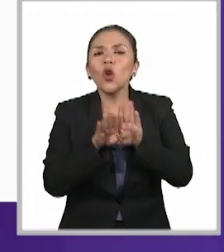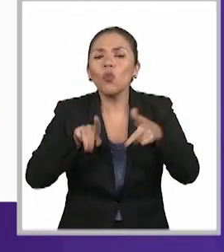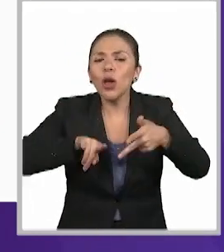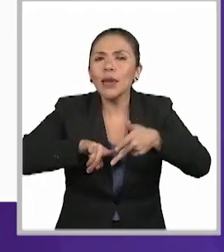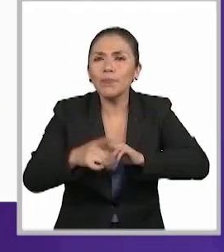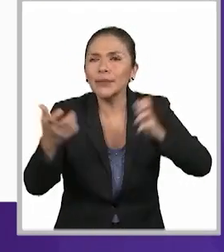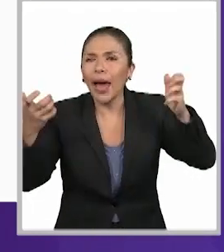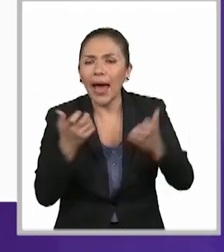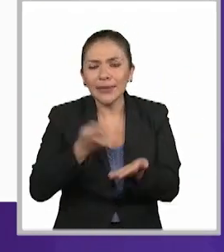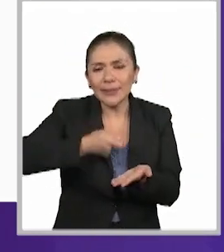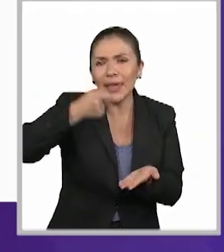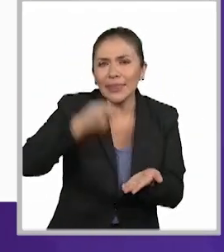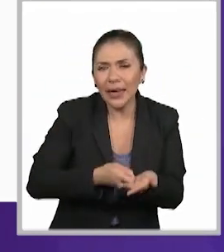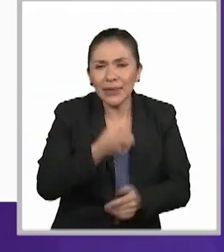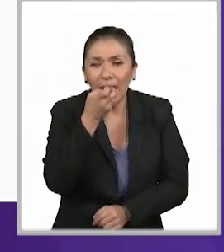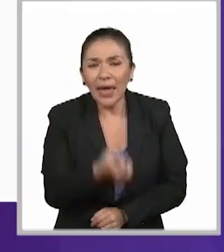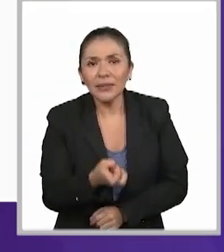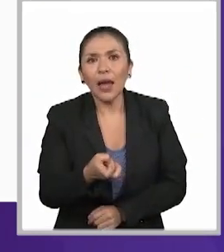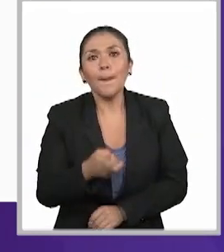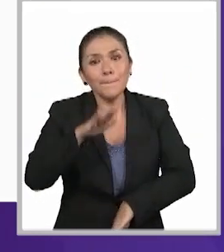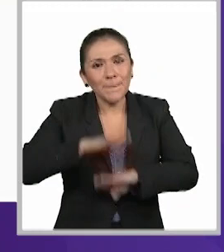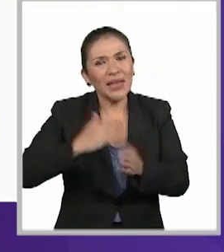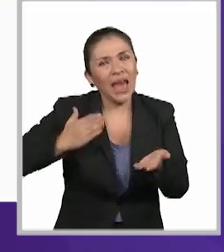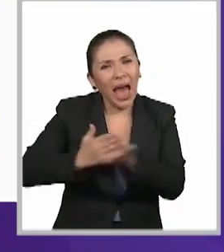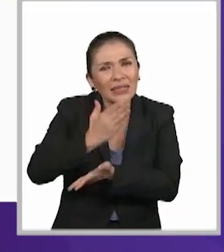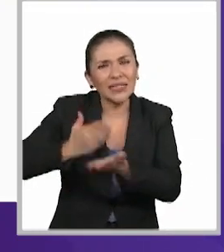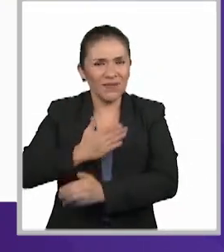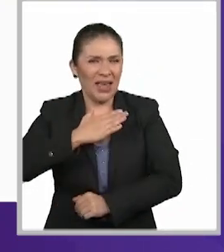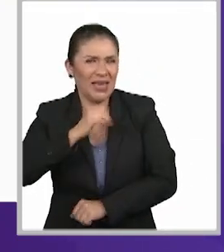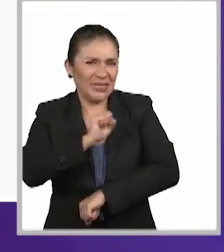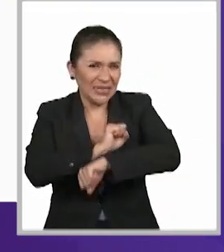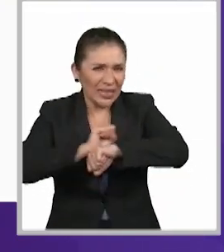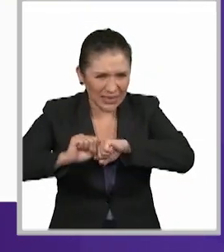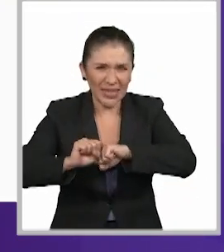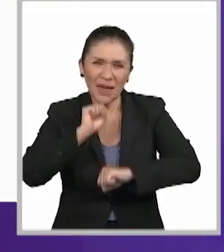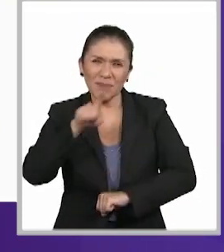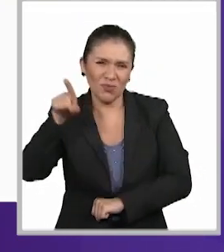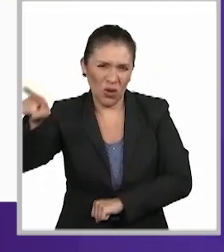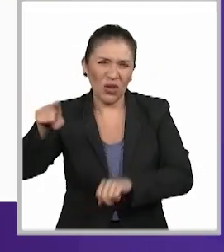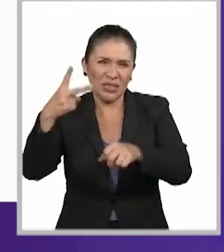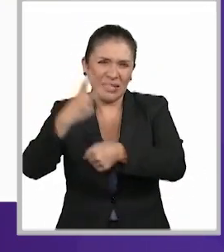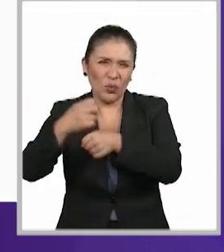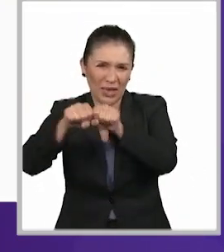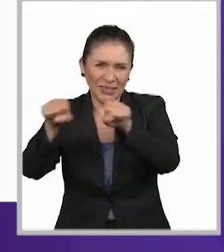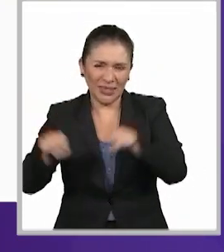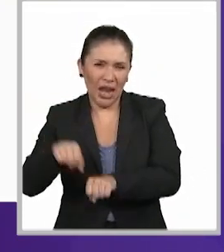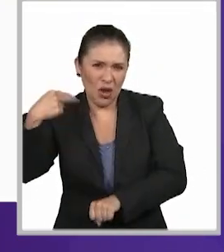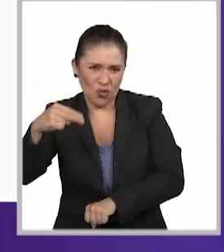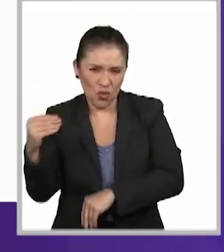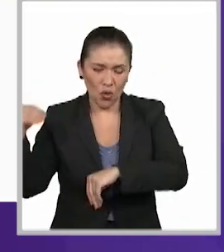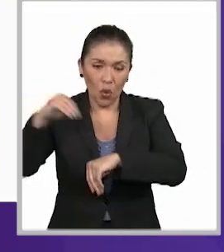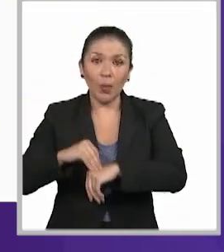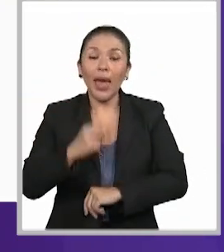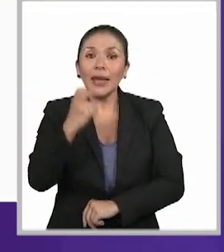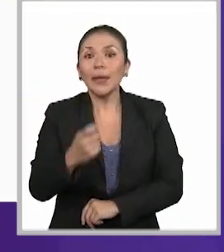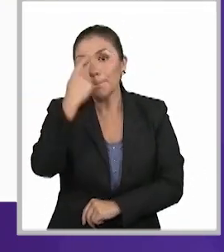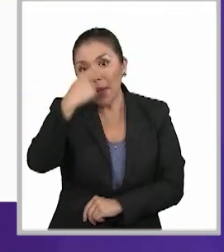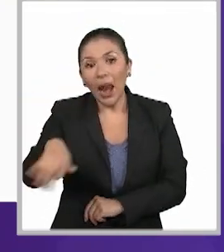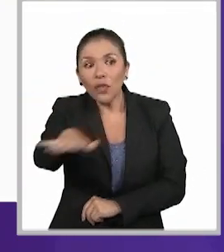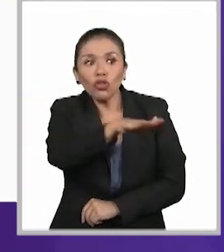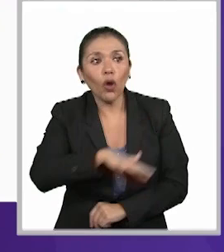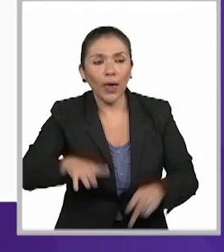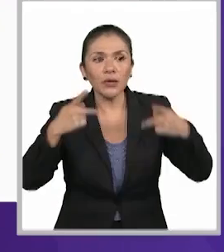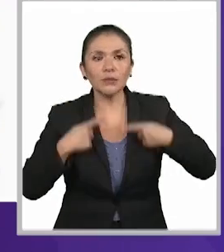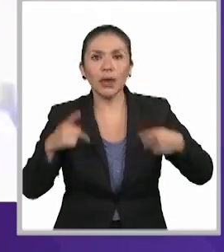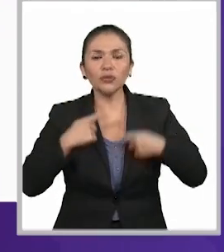el tema de empezar a emitir estas sentencias accesibles y sencillas, como se le conocen en la segunda sala, que lo que permiten